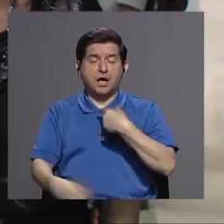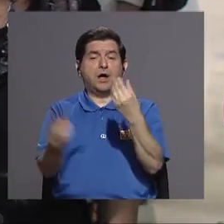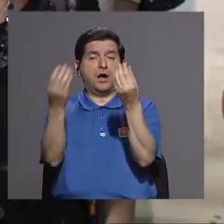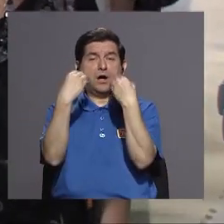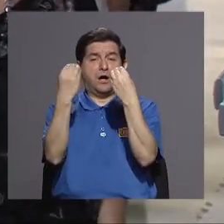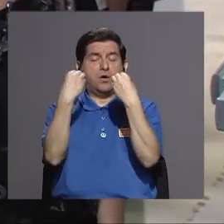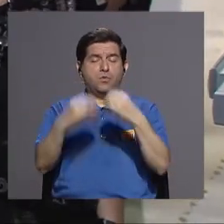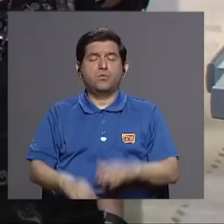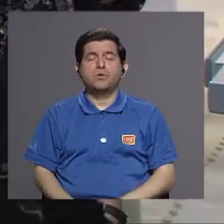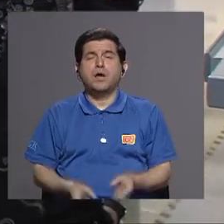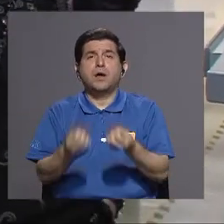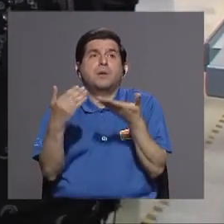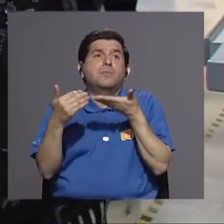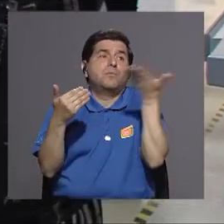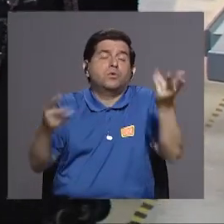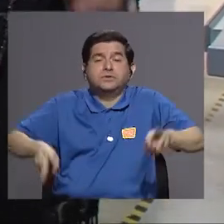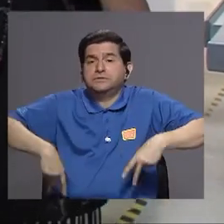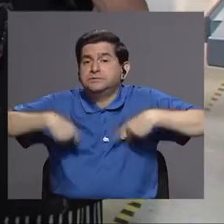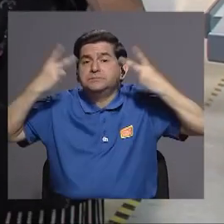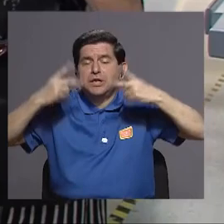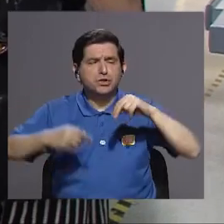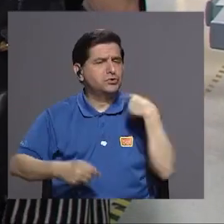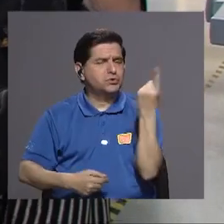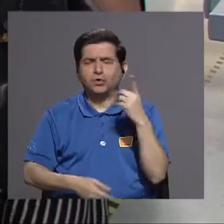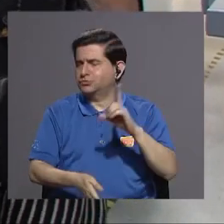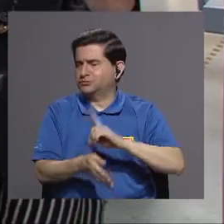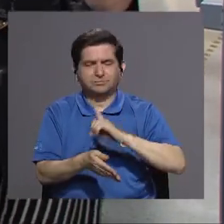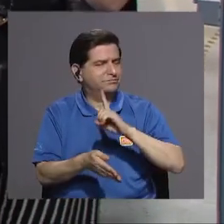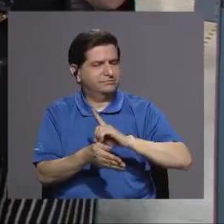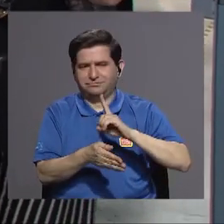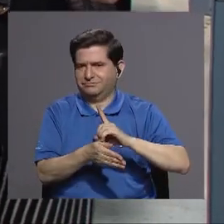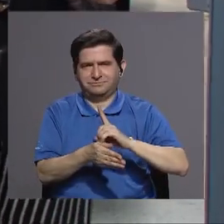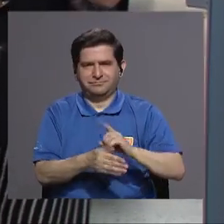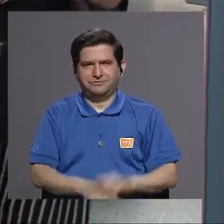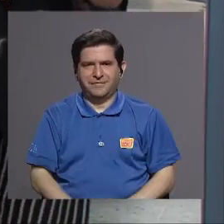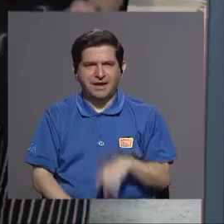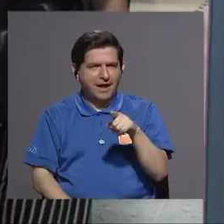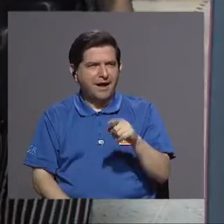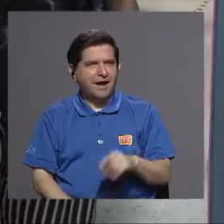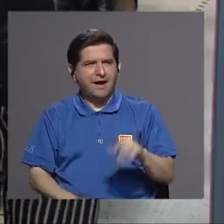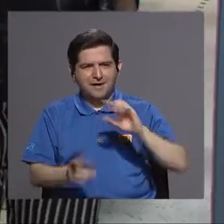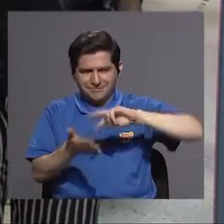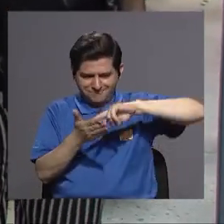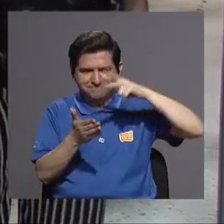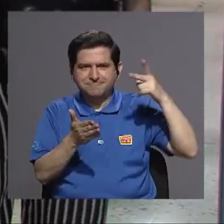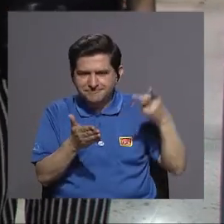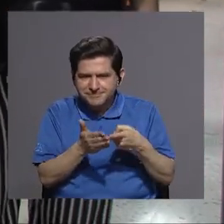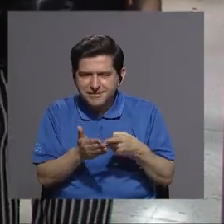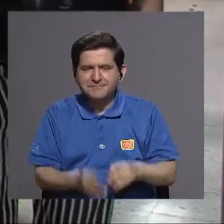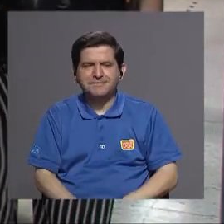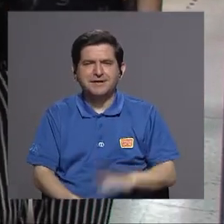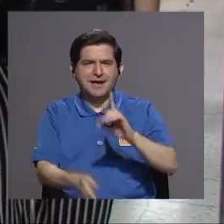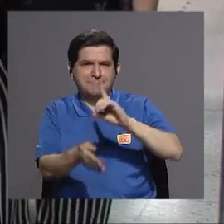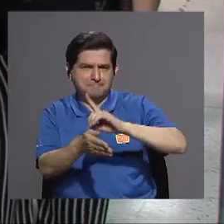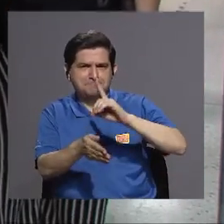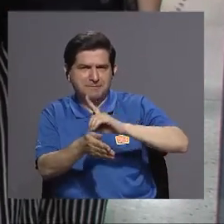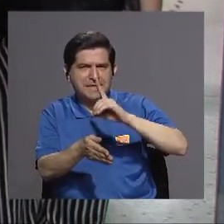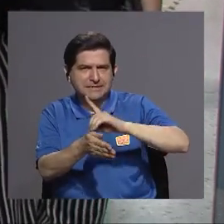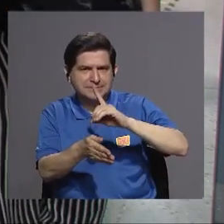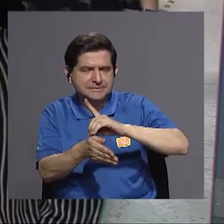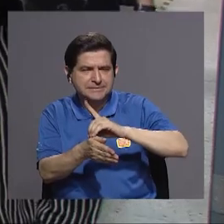uno unas tantas cosas de la vida no sólo de la medicina que es lo que hace la medicina una